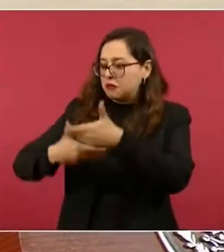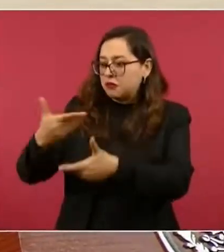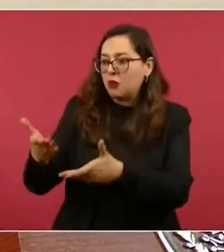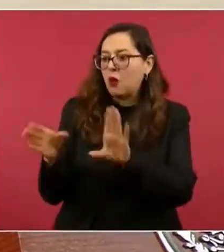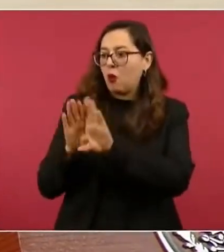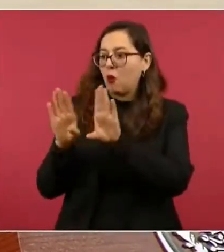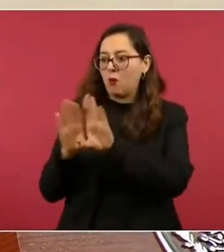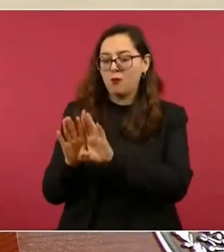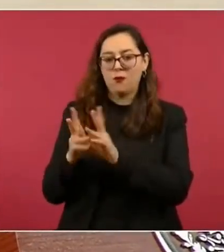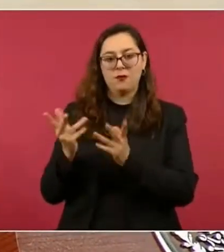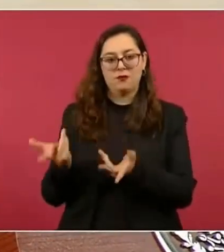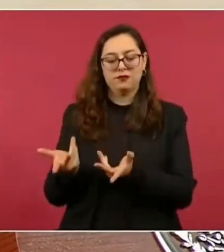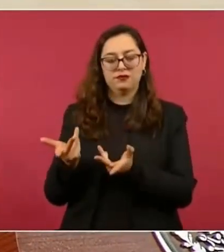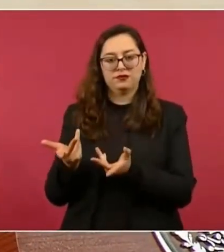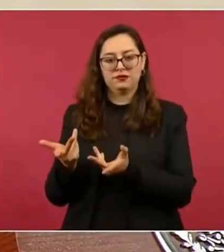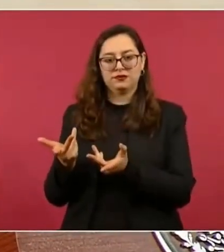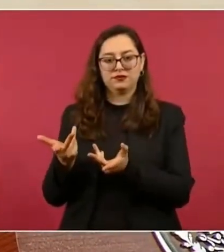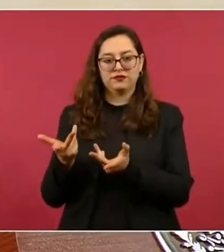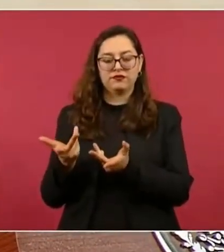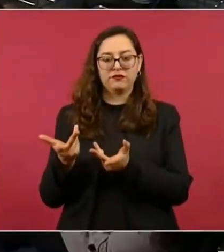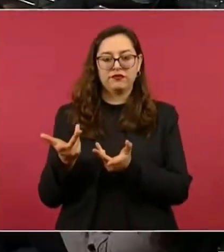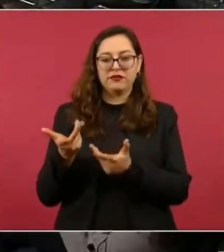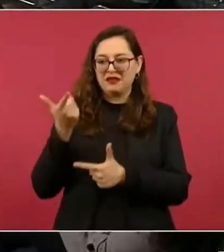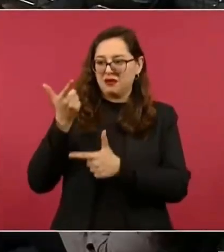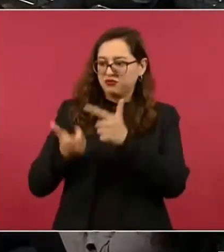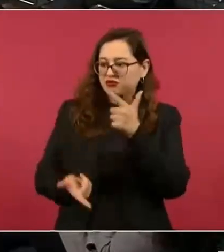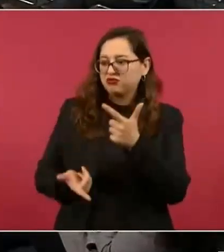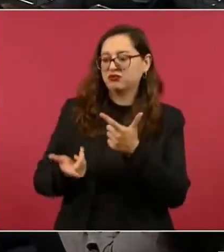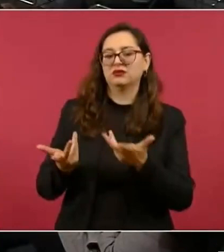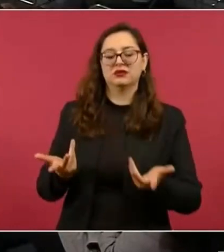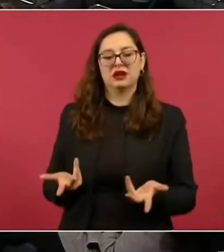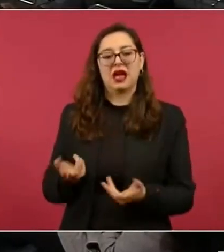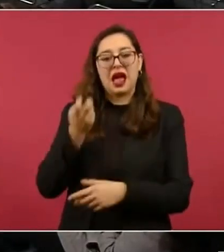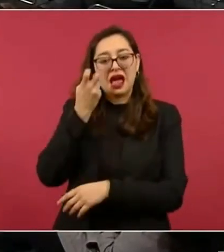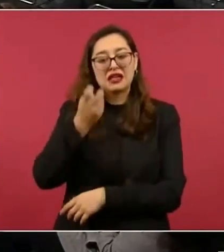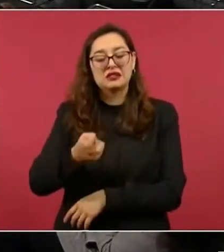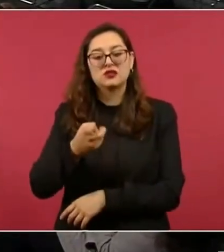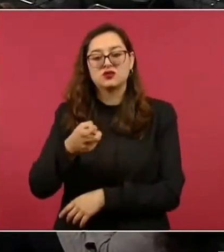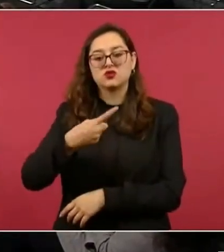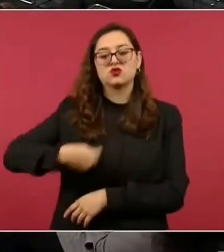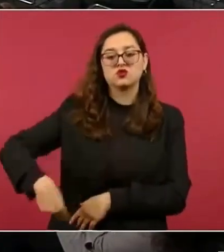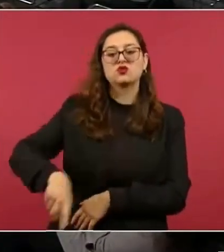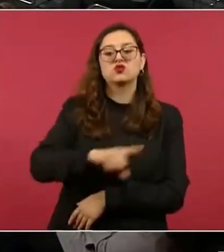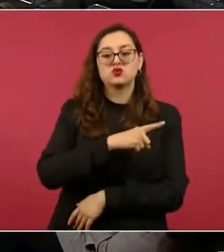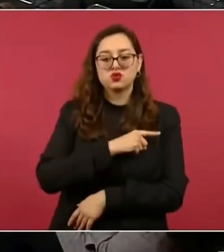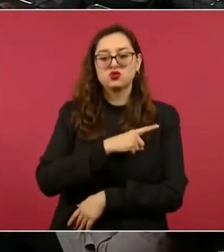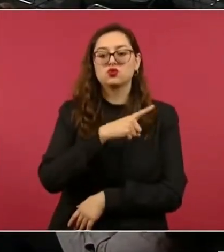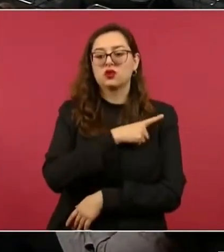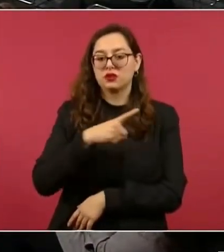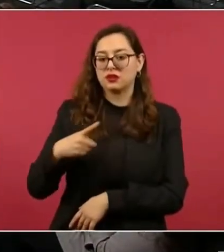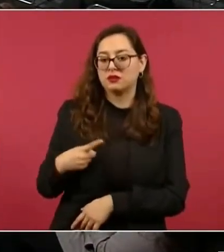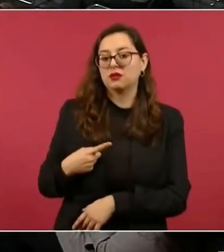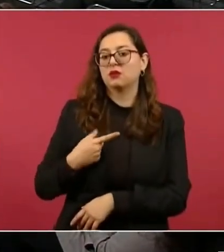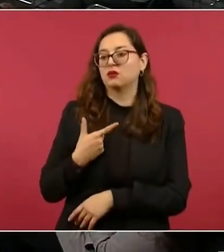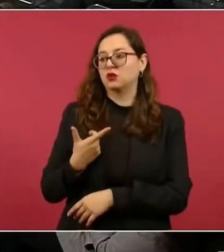los jóvenes, eso lo vamos a seguir haciendo porque eso es fundamental,